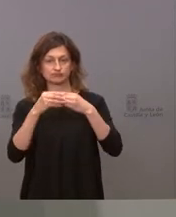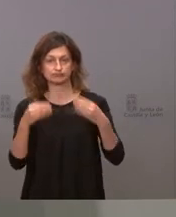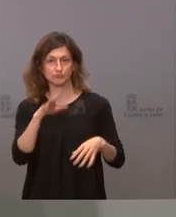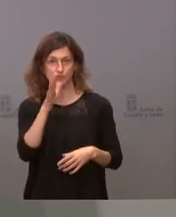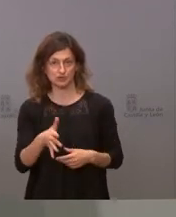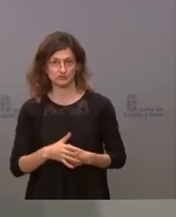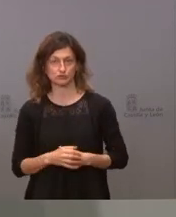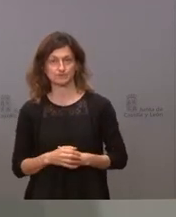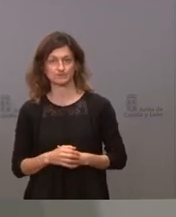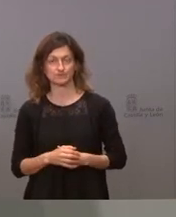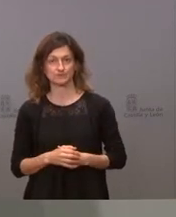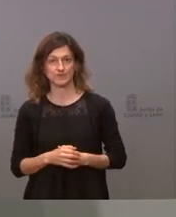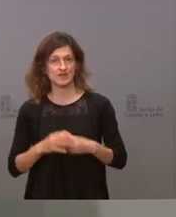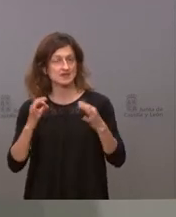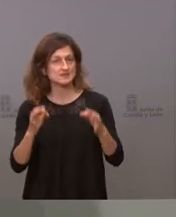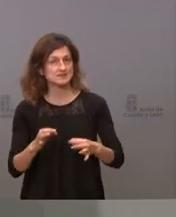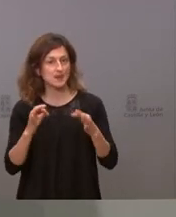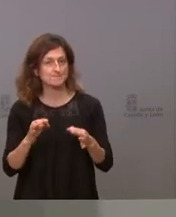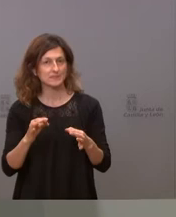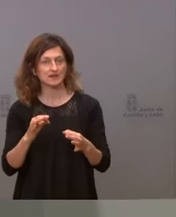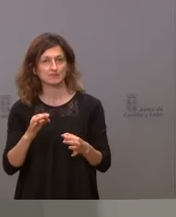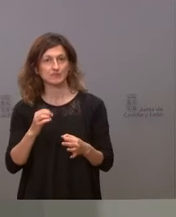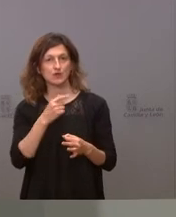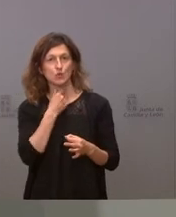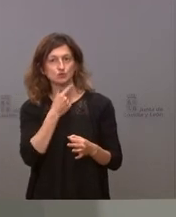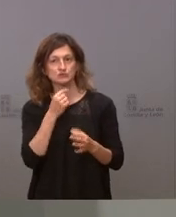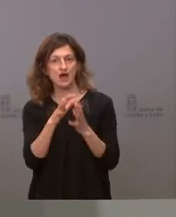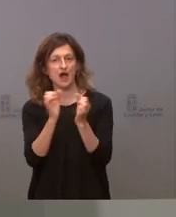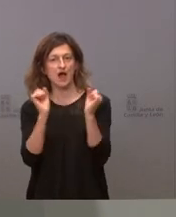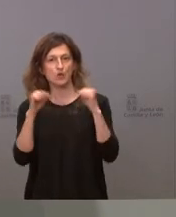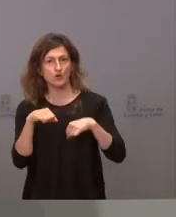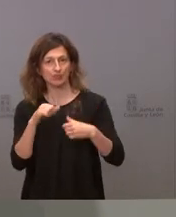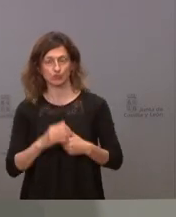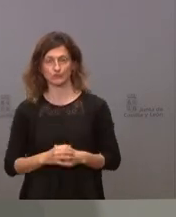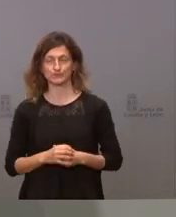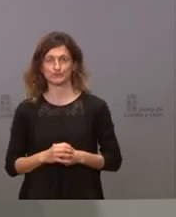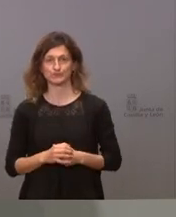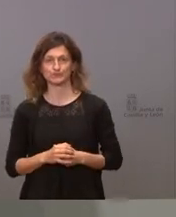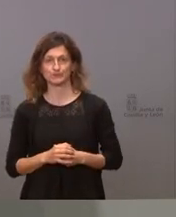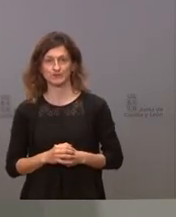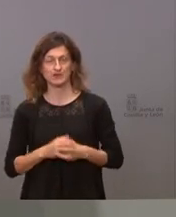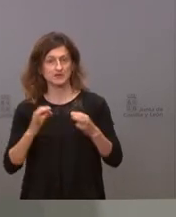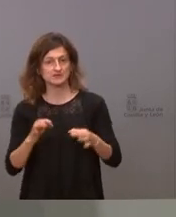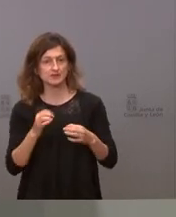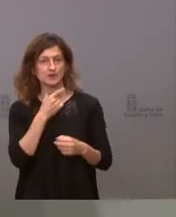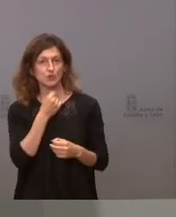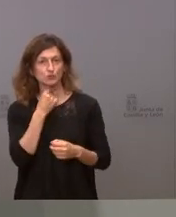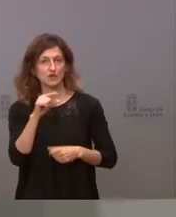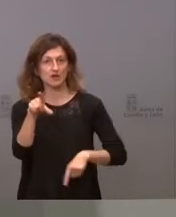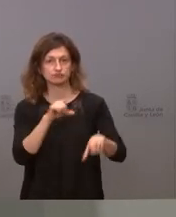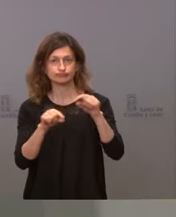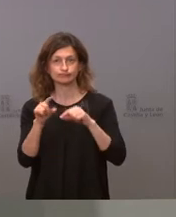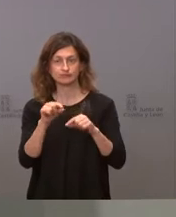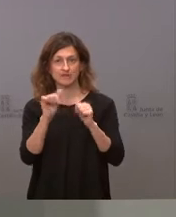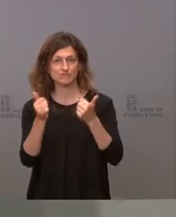siempre hemos sido partidarios del consenso y siempre hemos sido partidarios de la toma de decisiones de